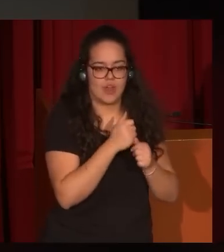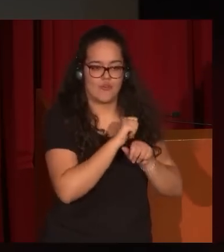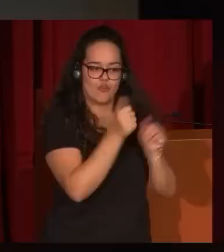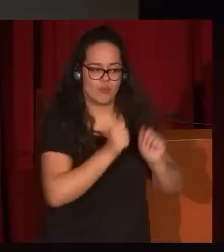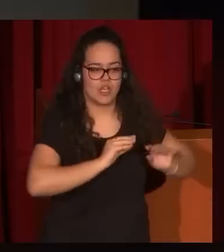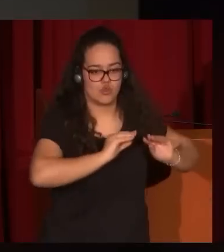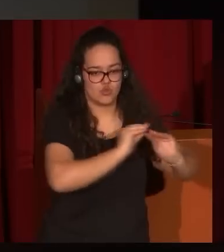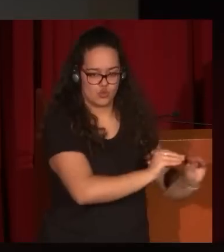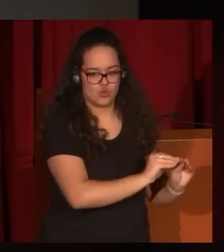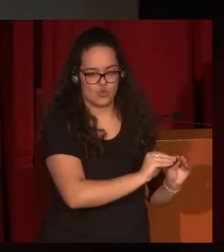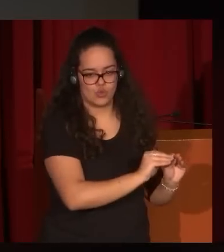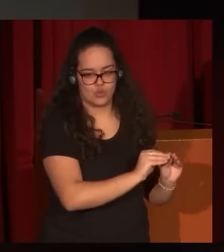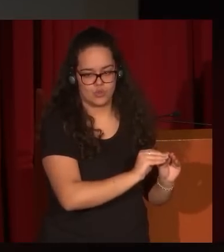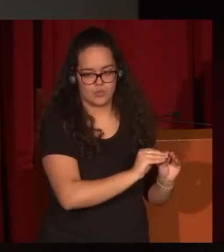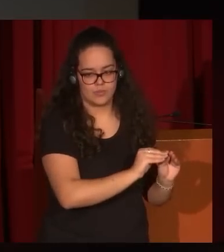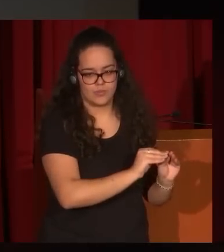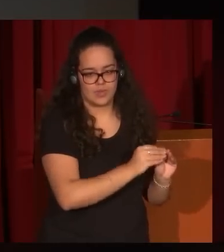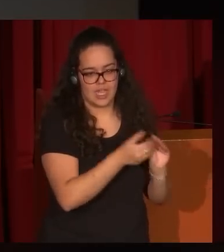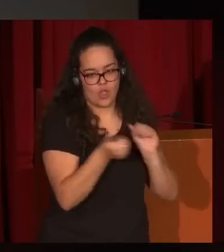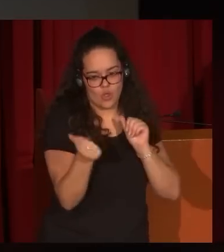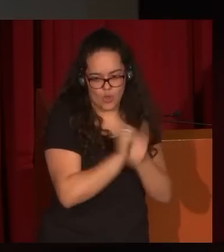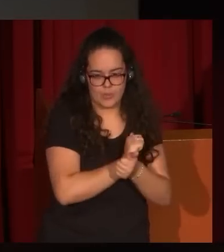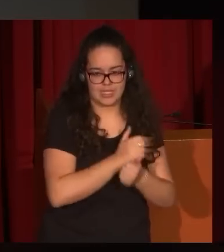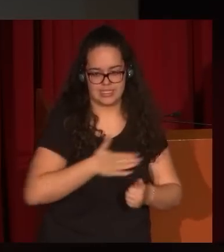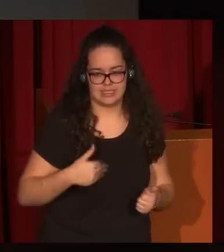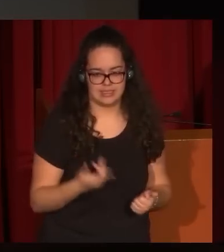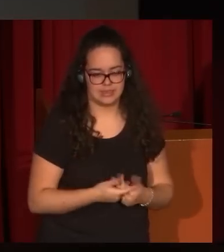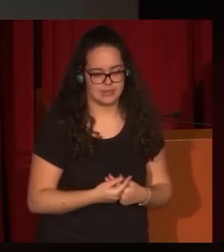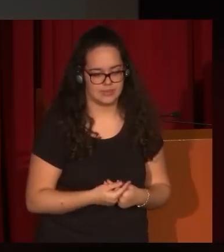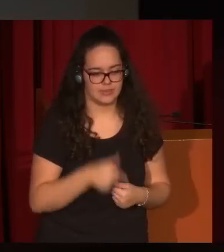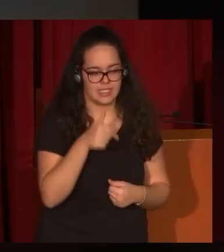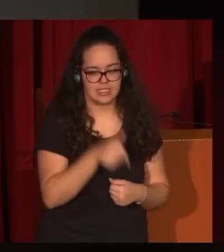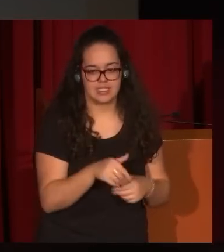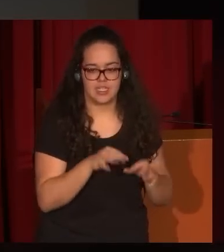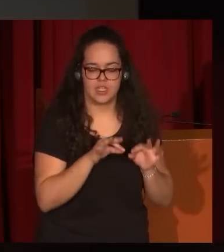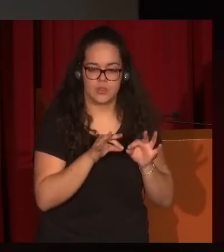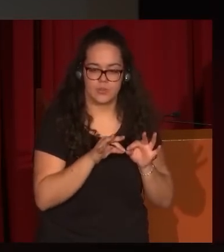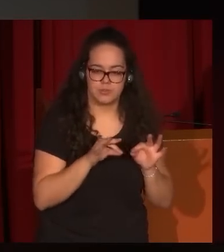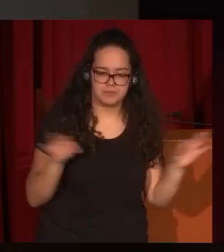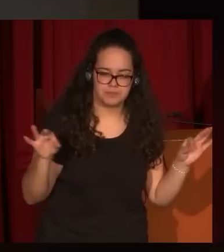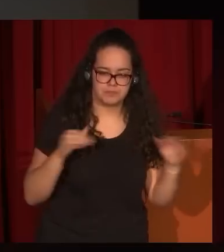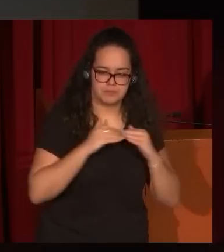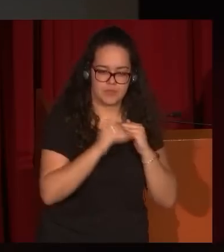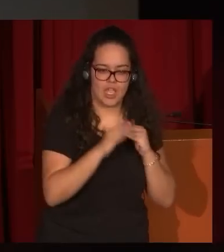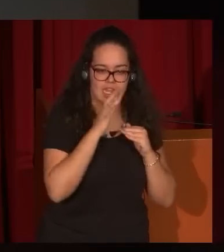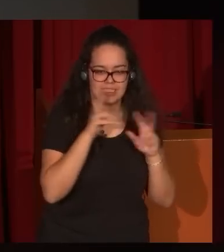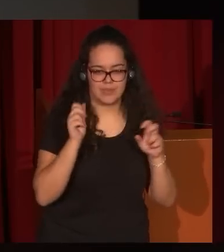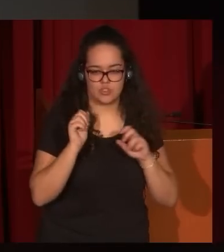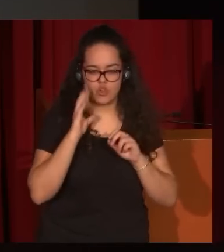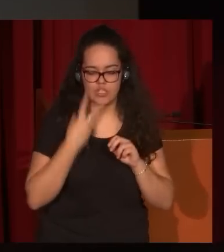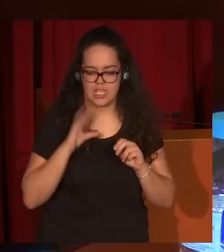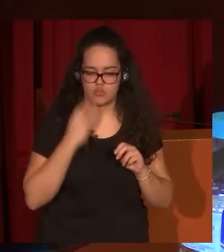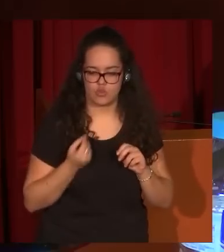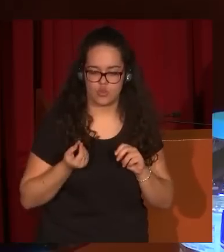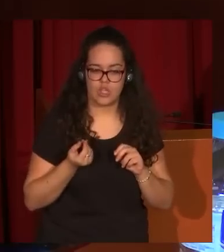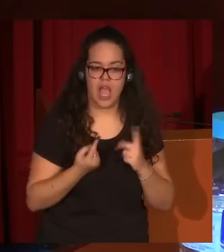lenguaje goyesco. En este filón de temas goyescos, realmente algunas